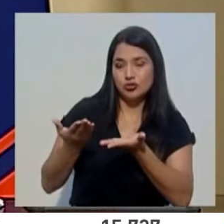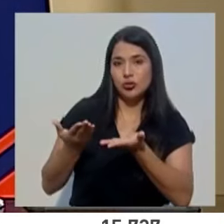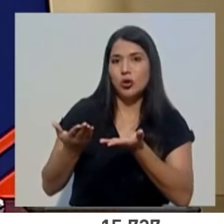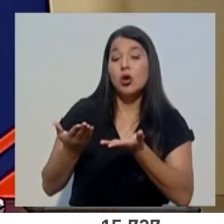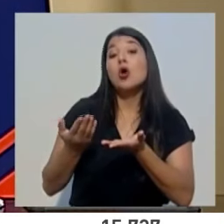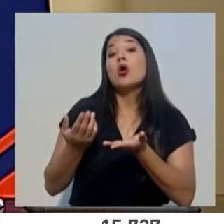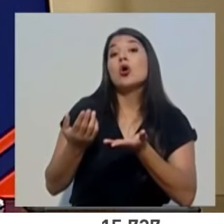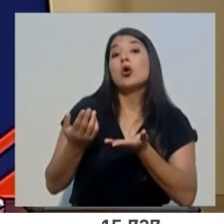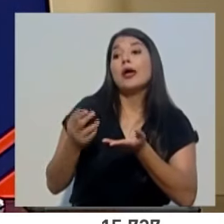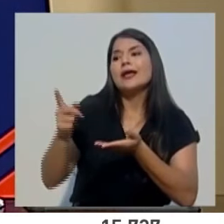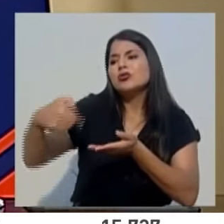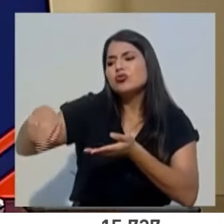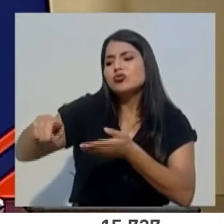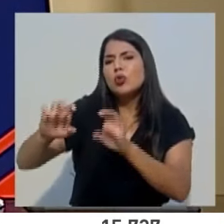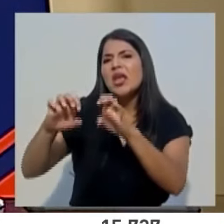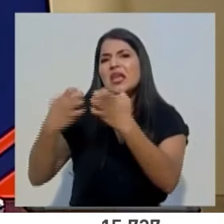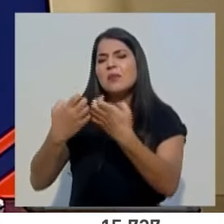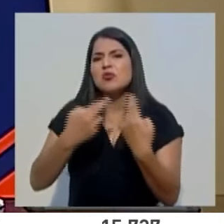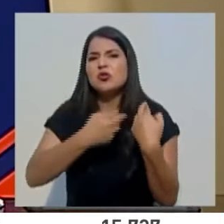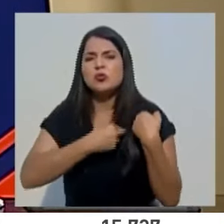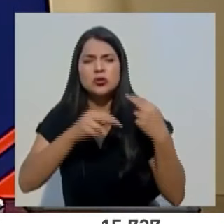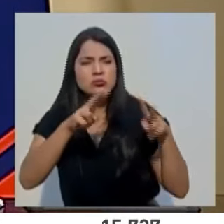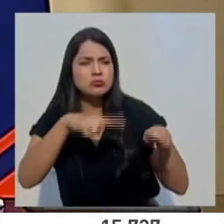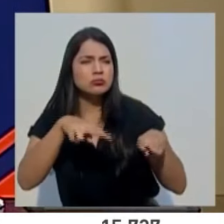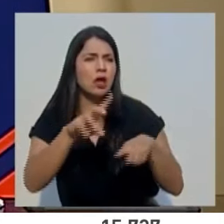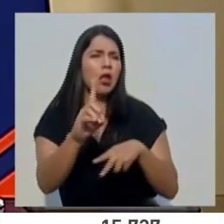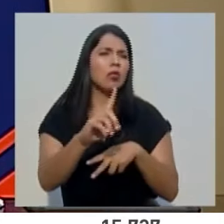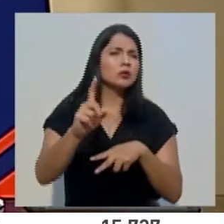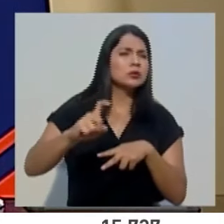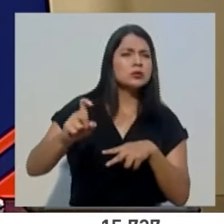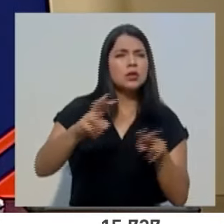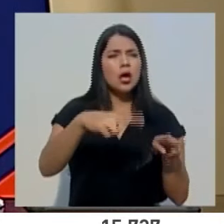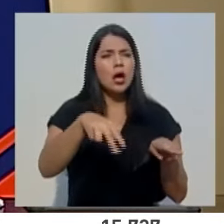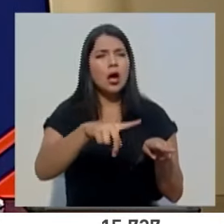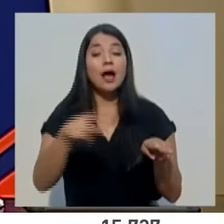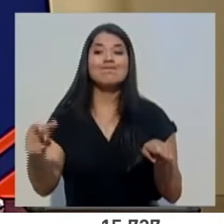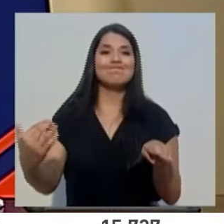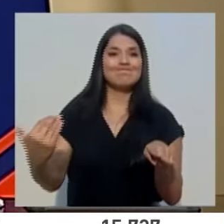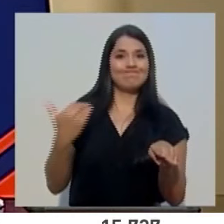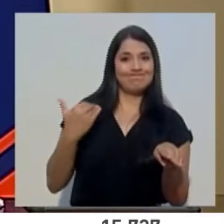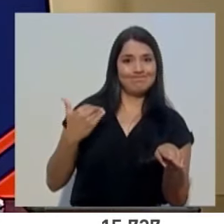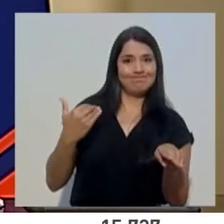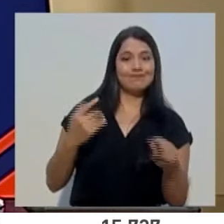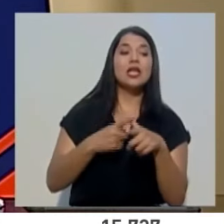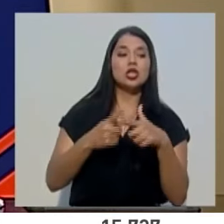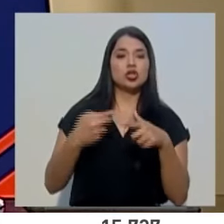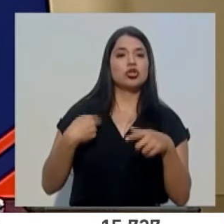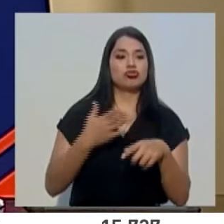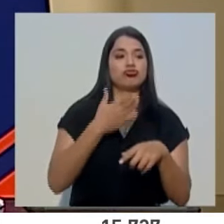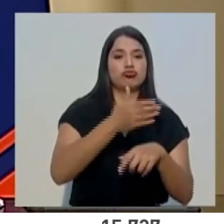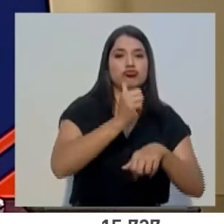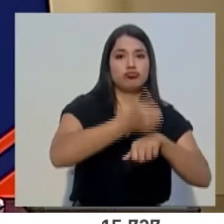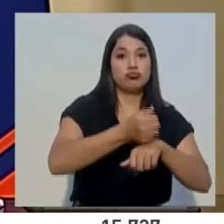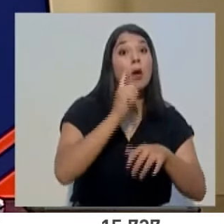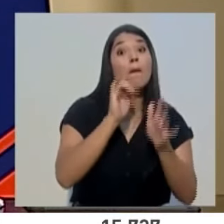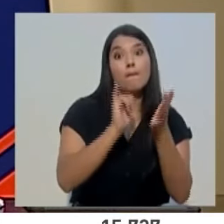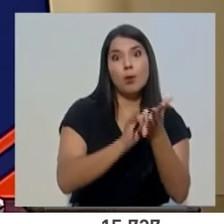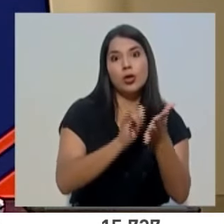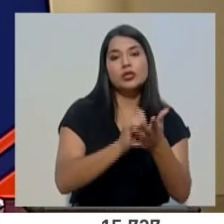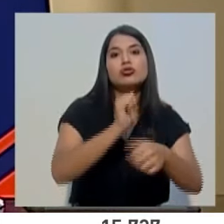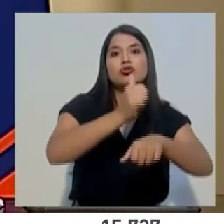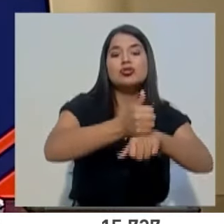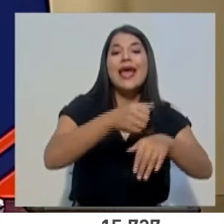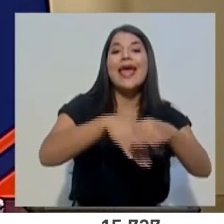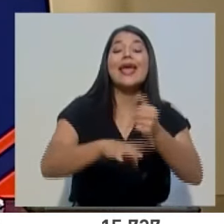de los Chiles y se desplegaron ahí. Algunas de estas unidades han tenido que ser reforzadas con contratación de personal extra